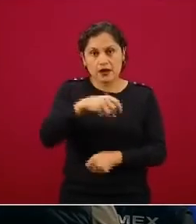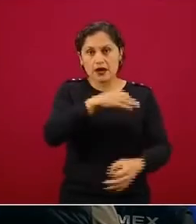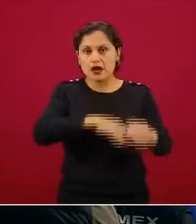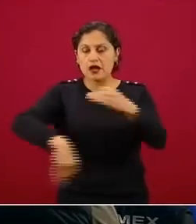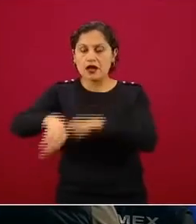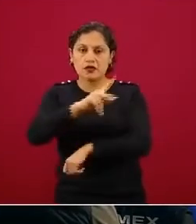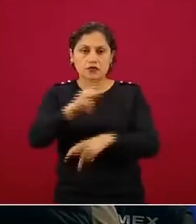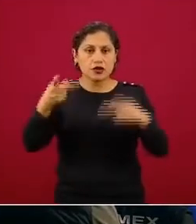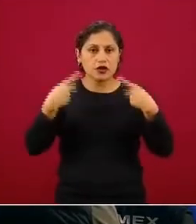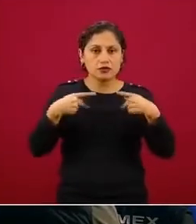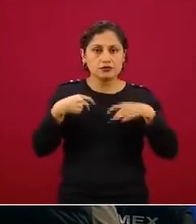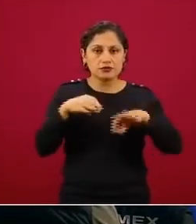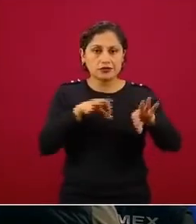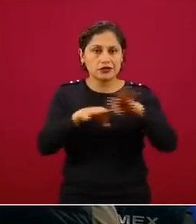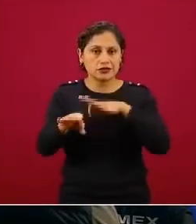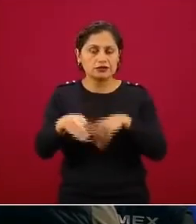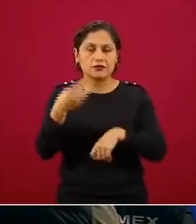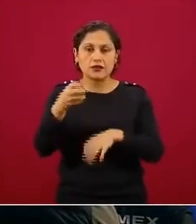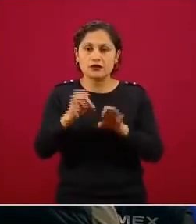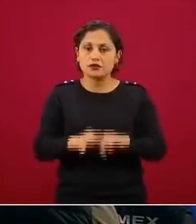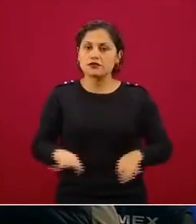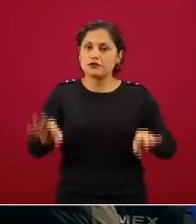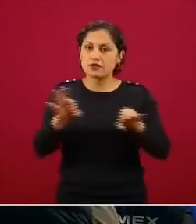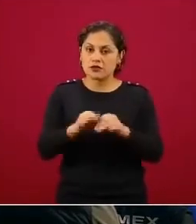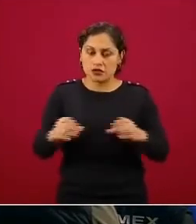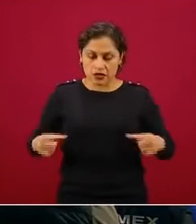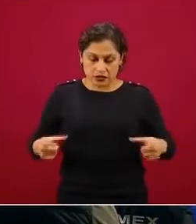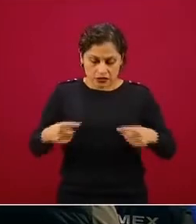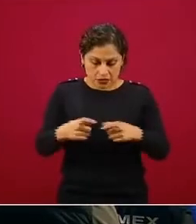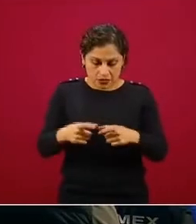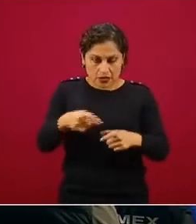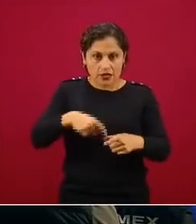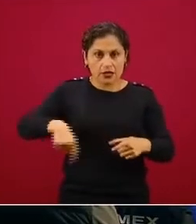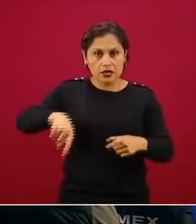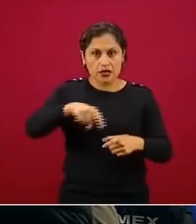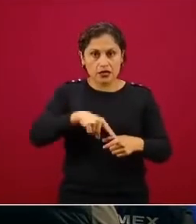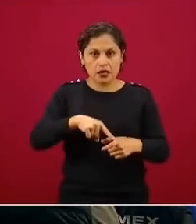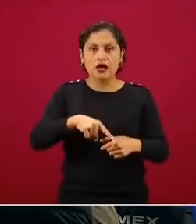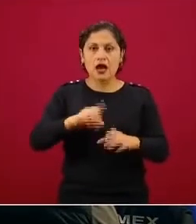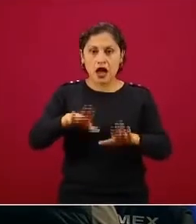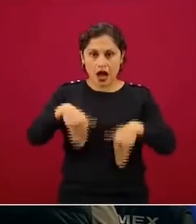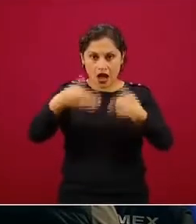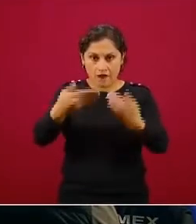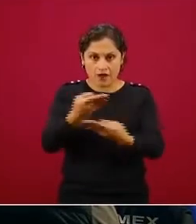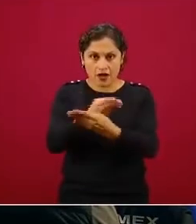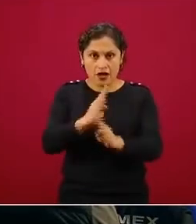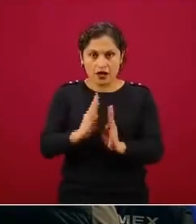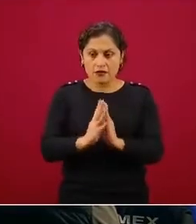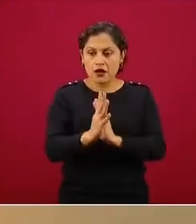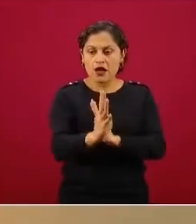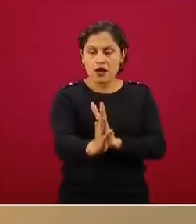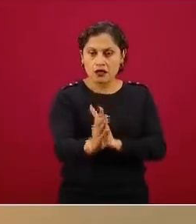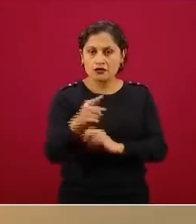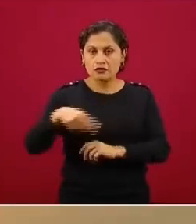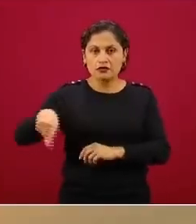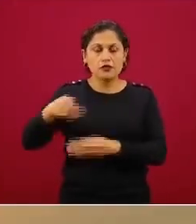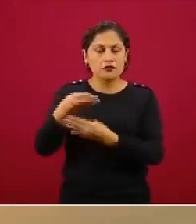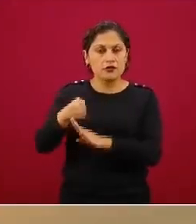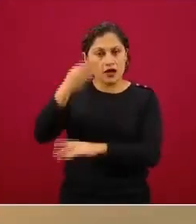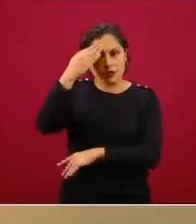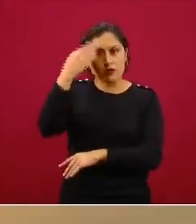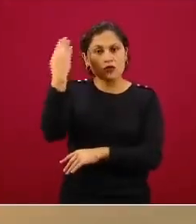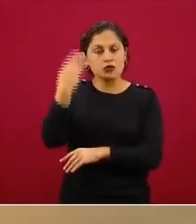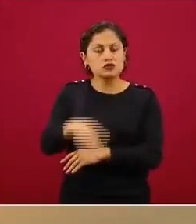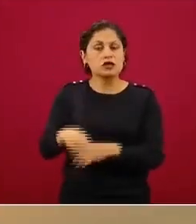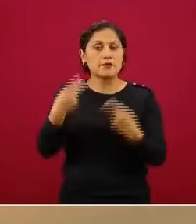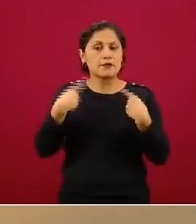Simplemente poder poner estos círculos afuera, donde saben las sucursales bancarias que se